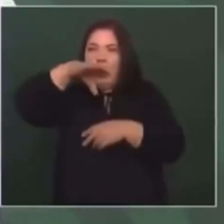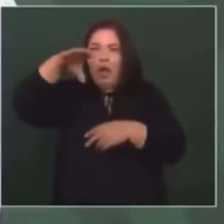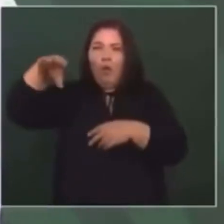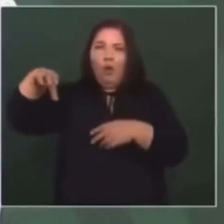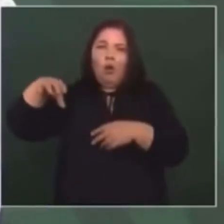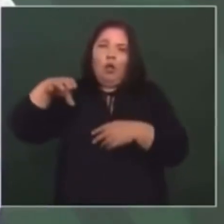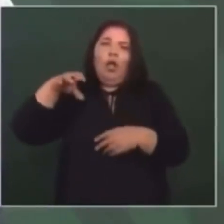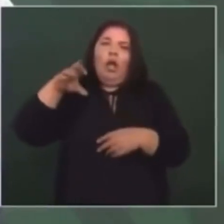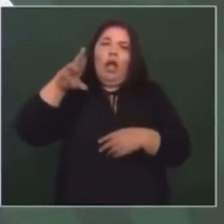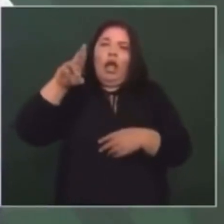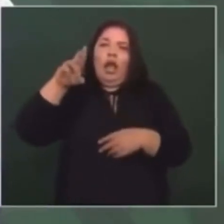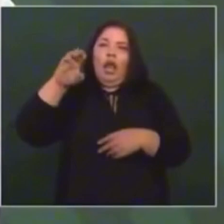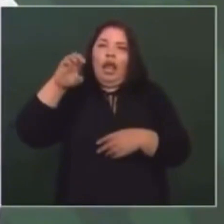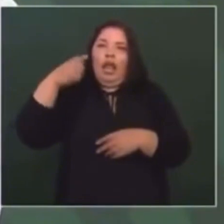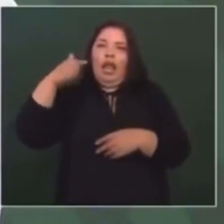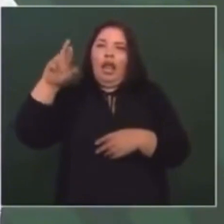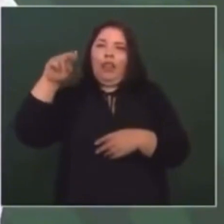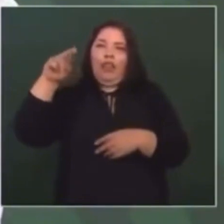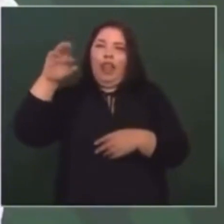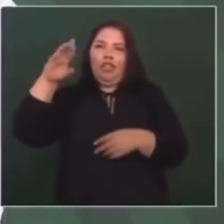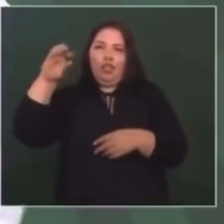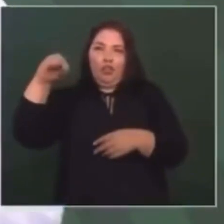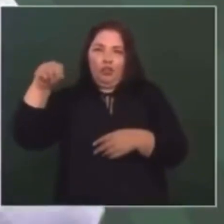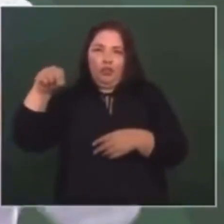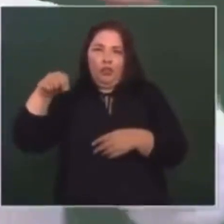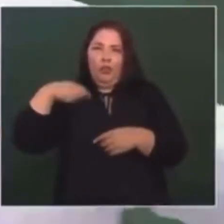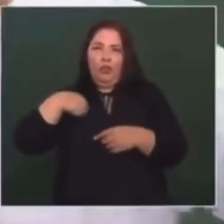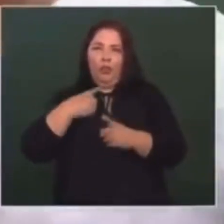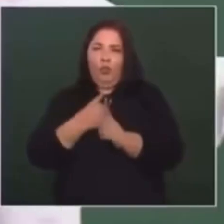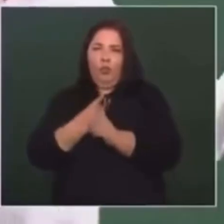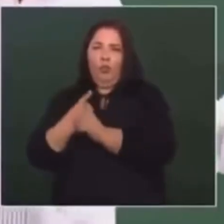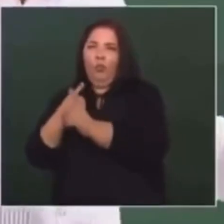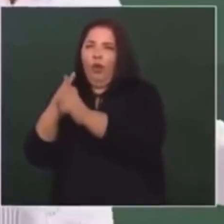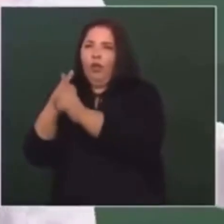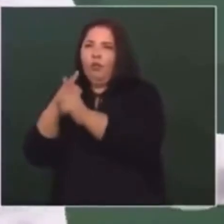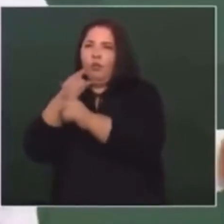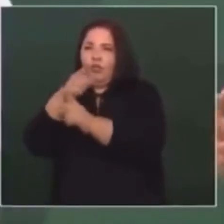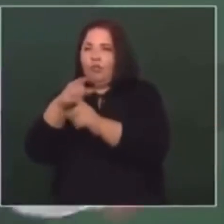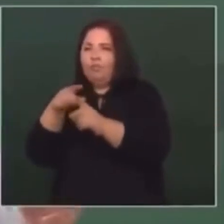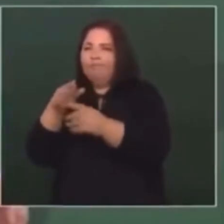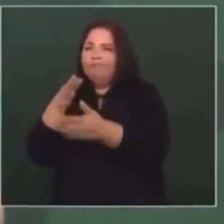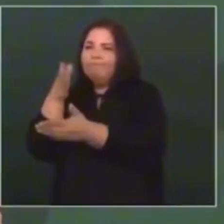Acapulco, me van a ir a ver muchos,